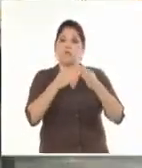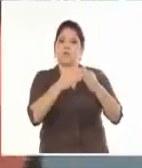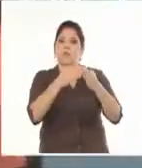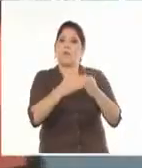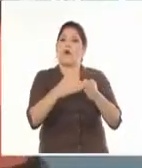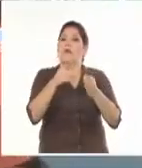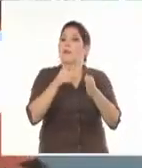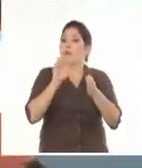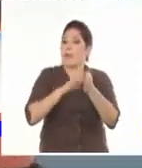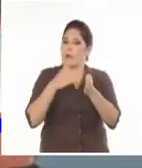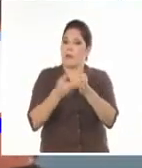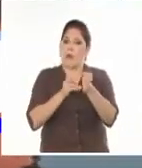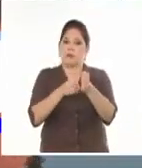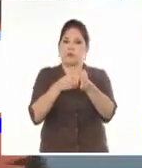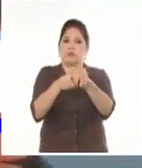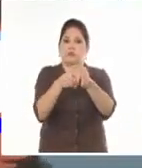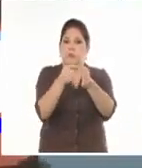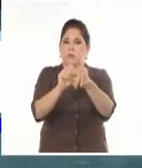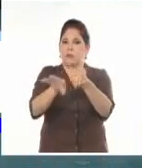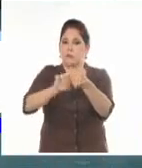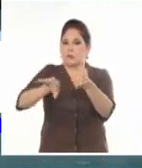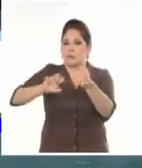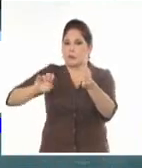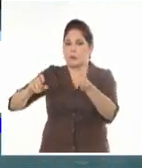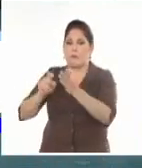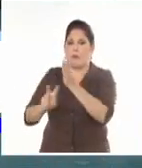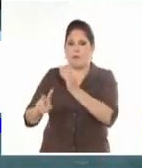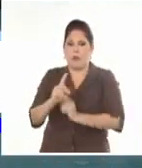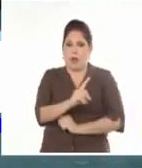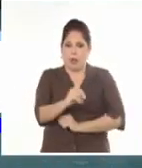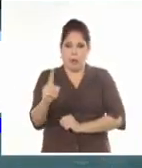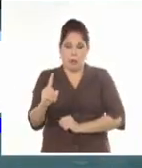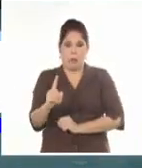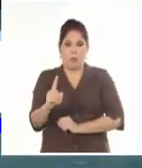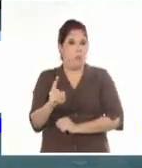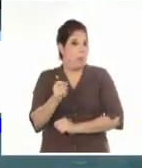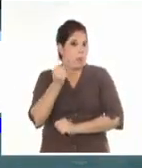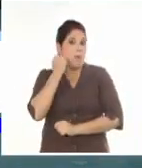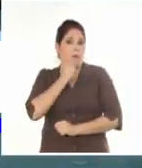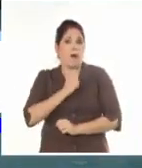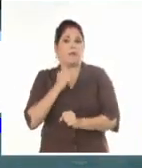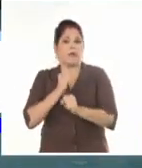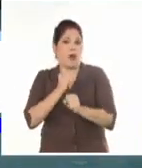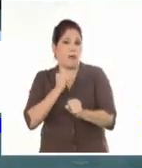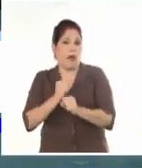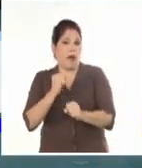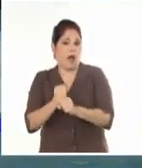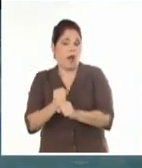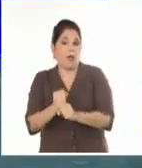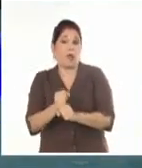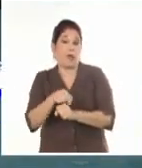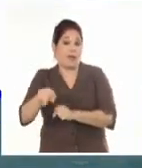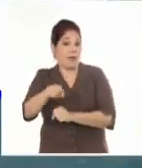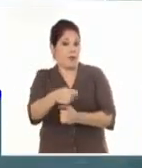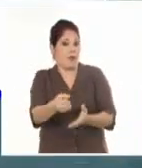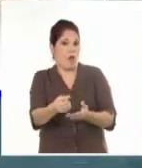población en el menor tiempo posible. Incrementamos la fuerza de trabajo de forma tal que nos permita